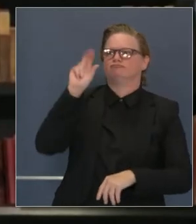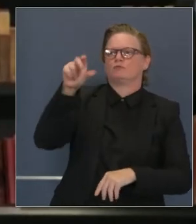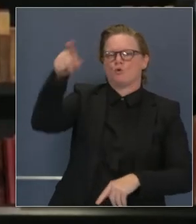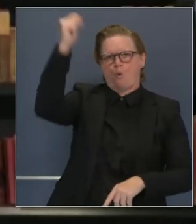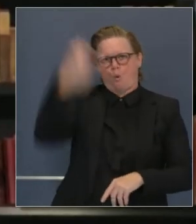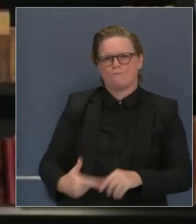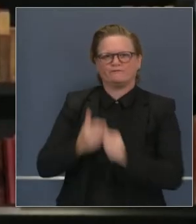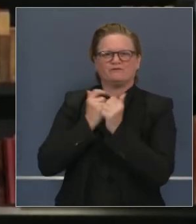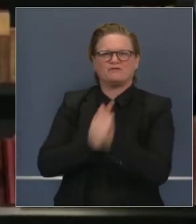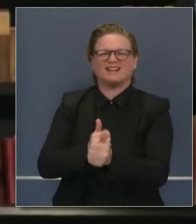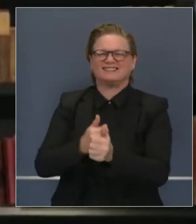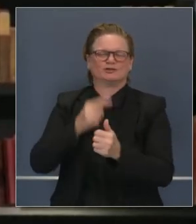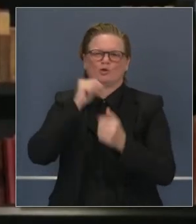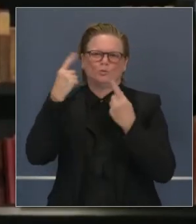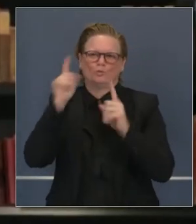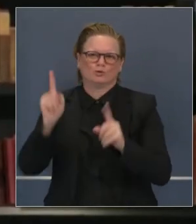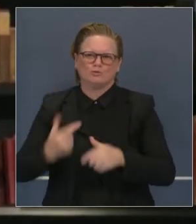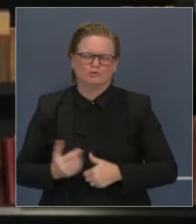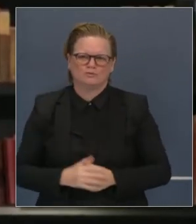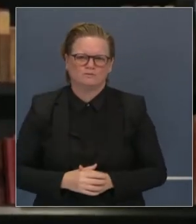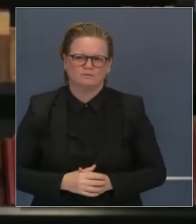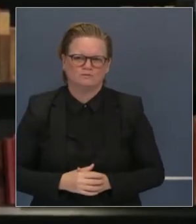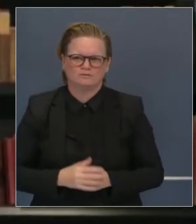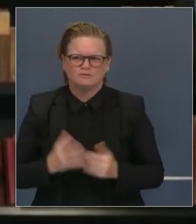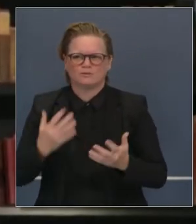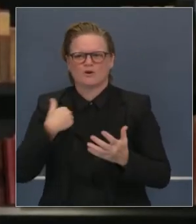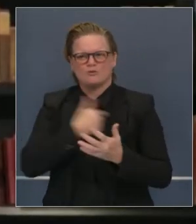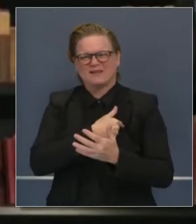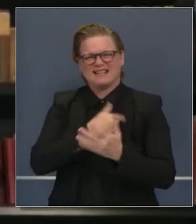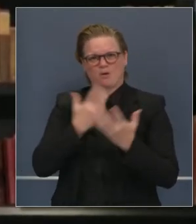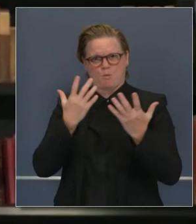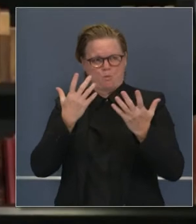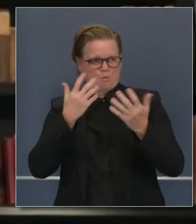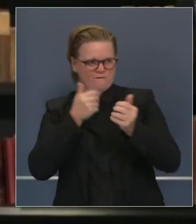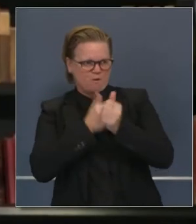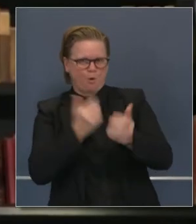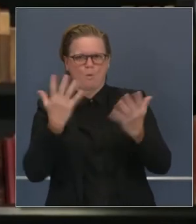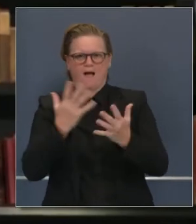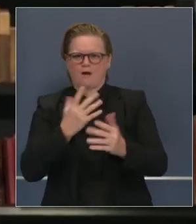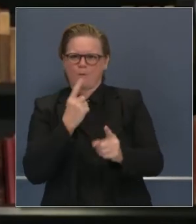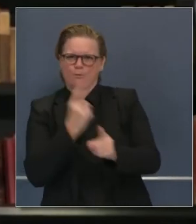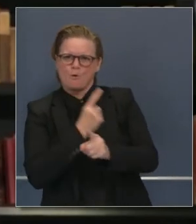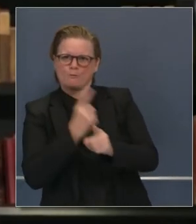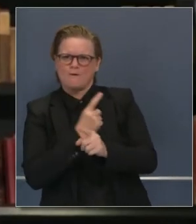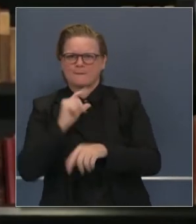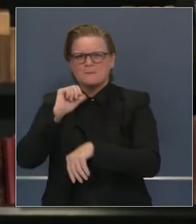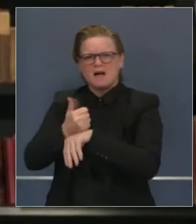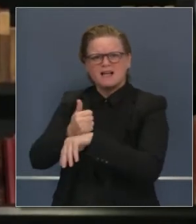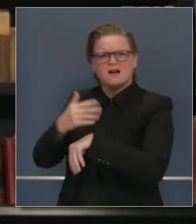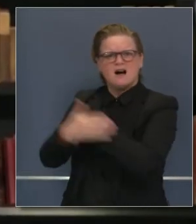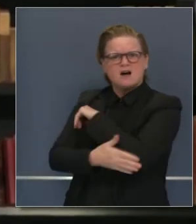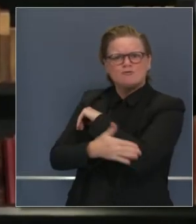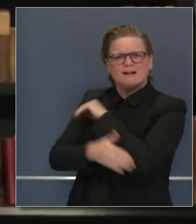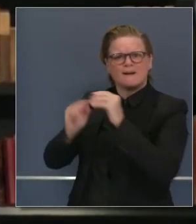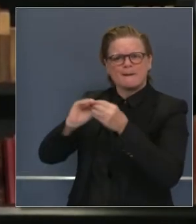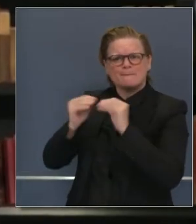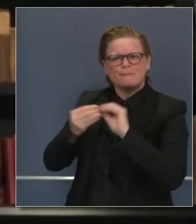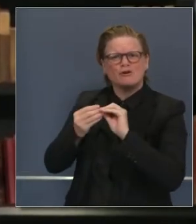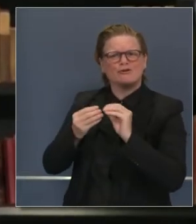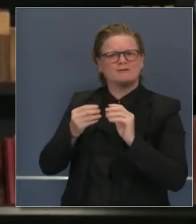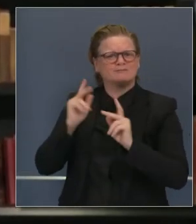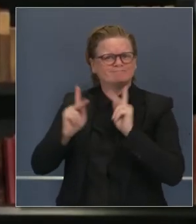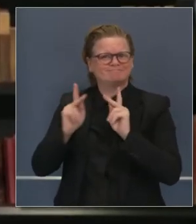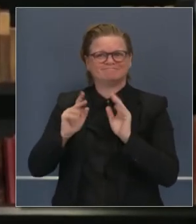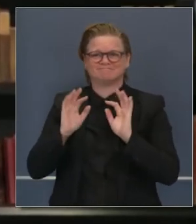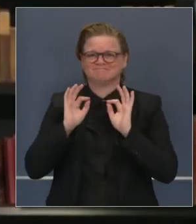para tratar de conseguir los niveles que queremos conseguir de acuerdo con las proyecciones que hacemos